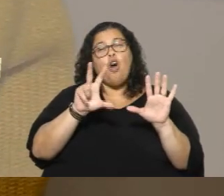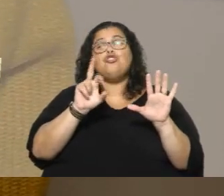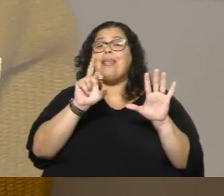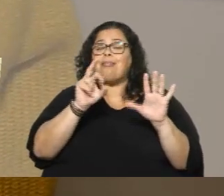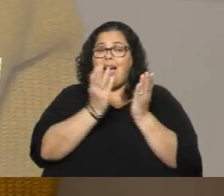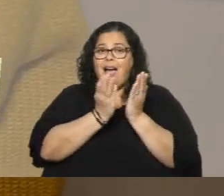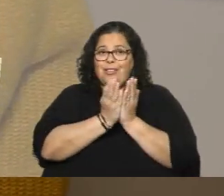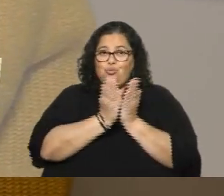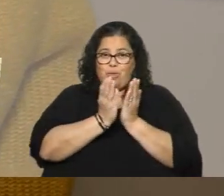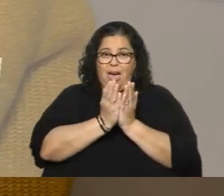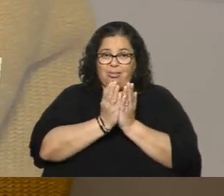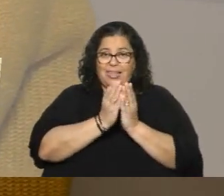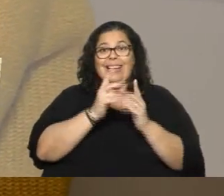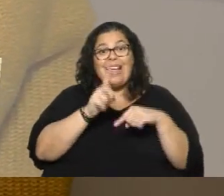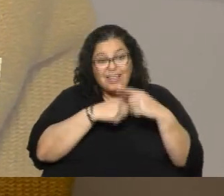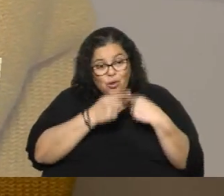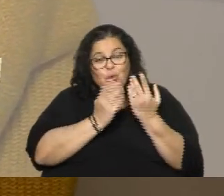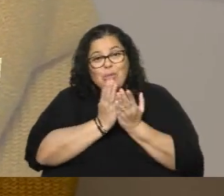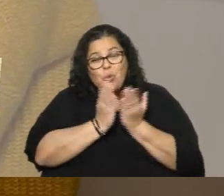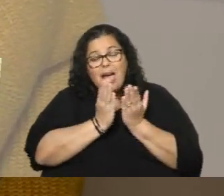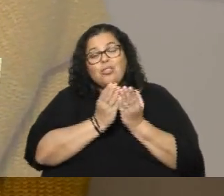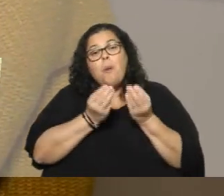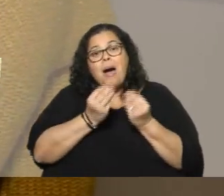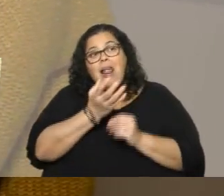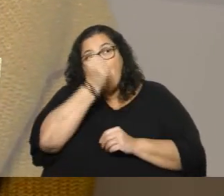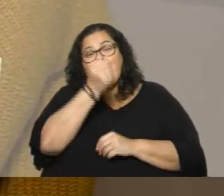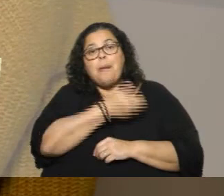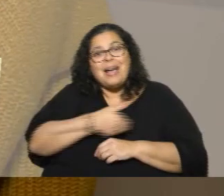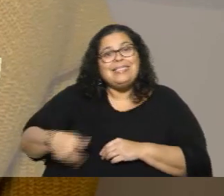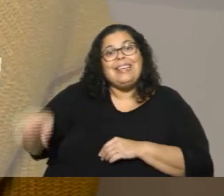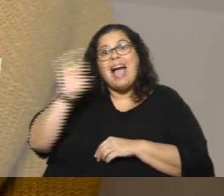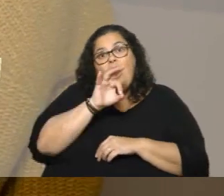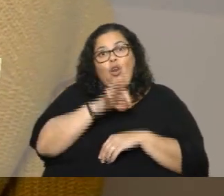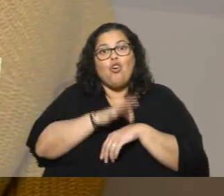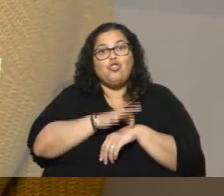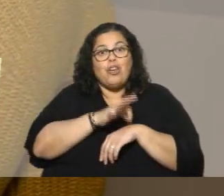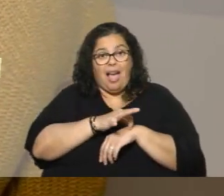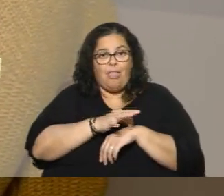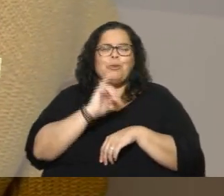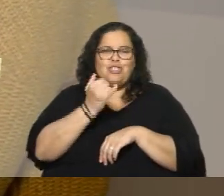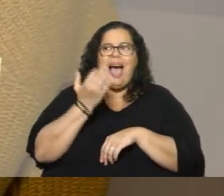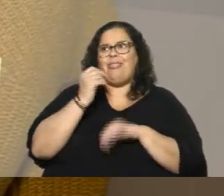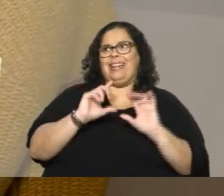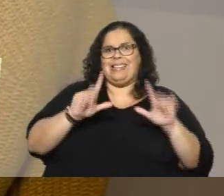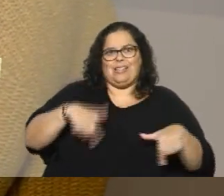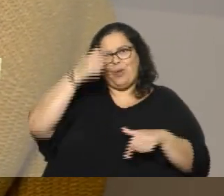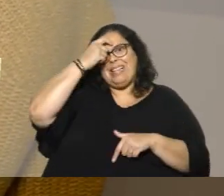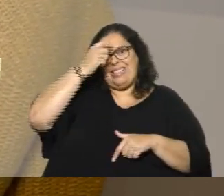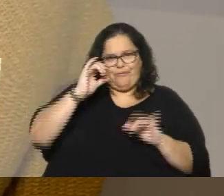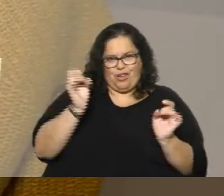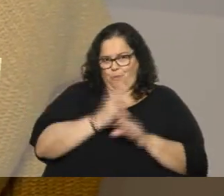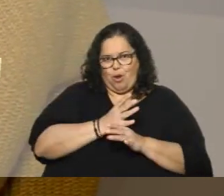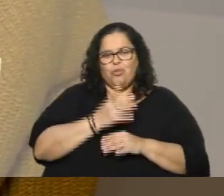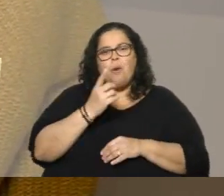que están, tras su título de posgrado, trabajando en el Instituto. O es una masa importante, como te decía, en cualquier